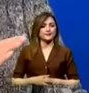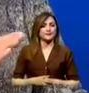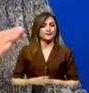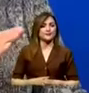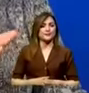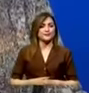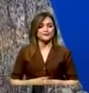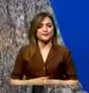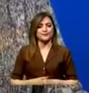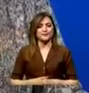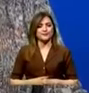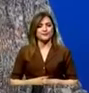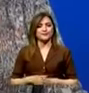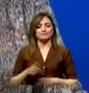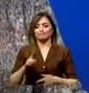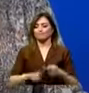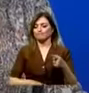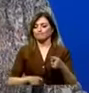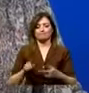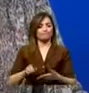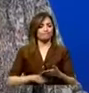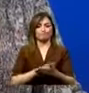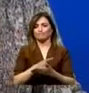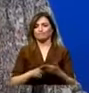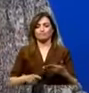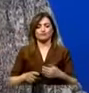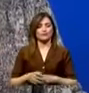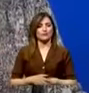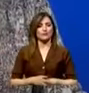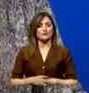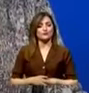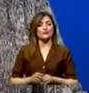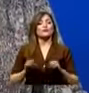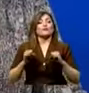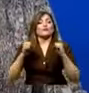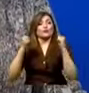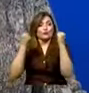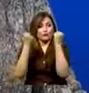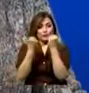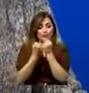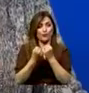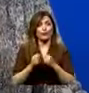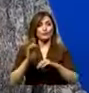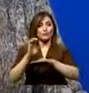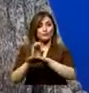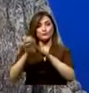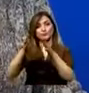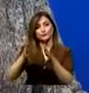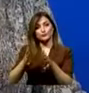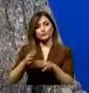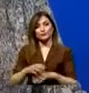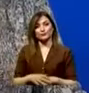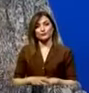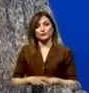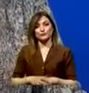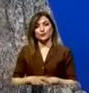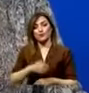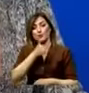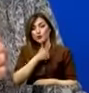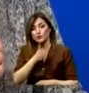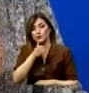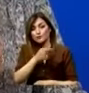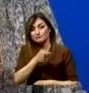no puede suceder. No puede suceder, Liz. Y una sociedad como la ecuatoriana no puede tolerar